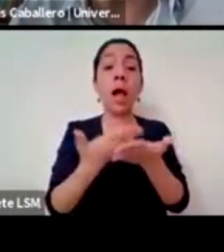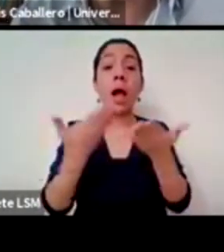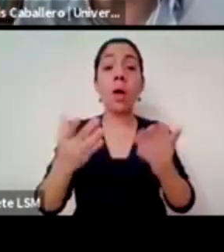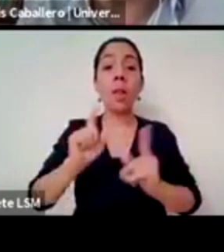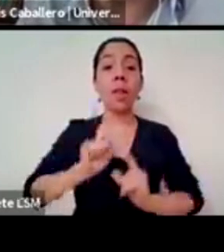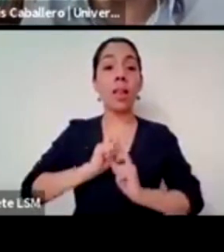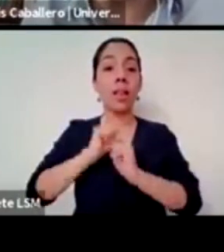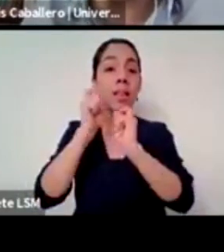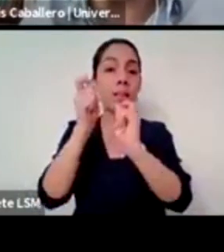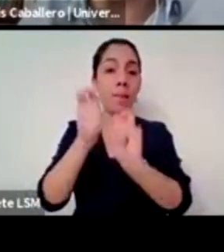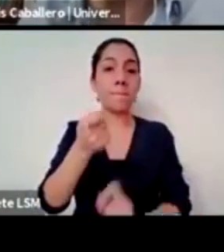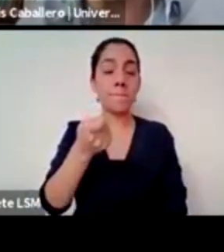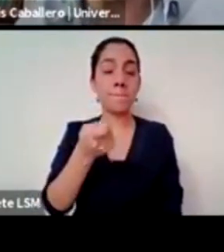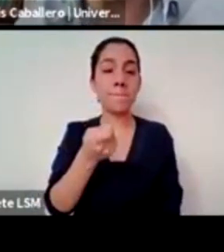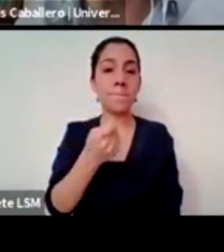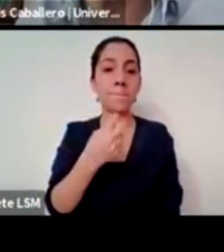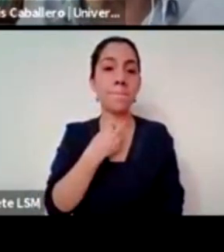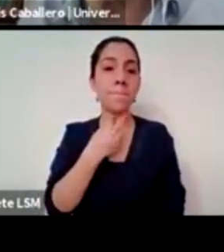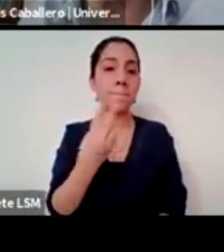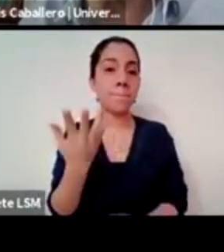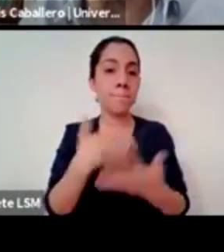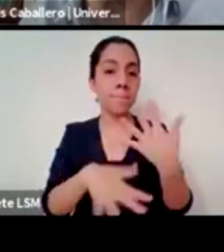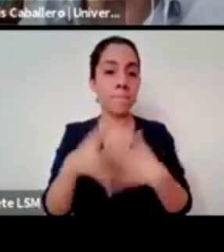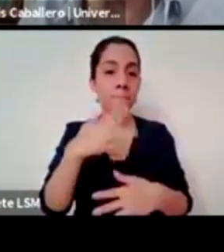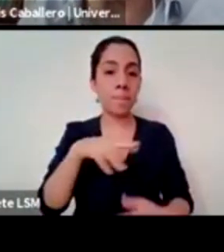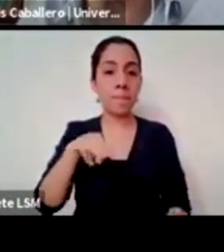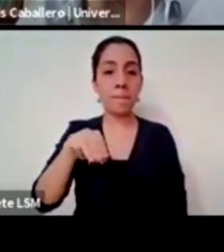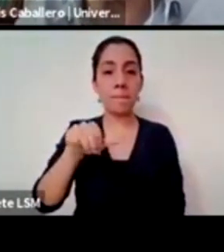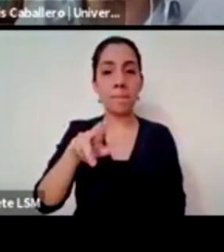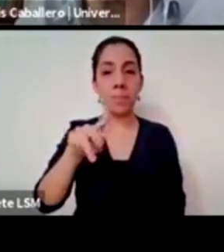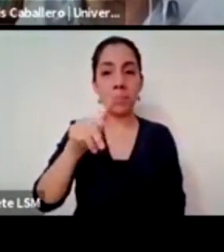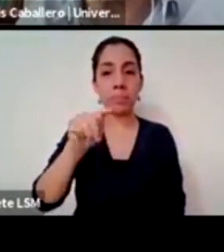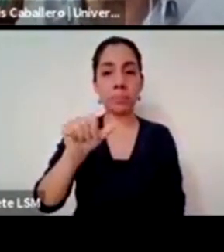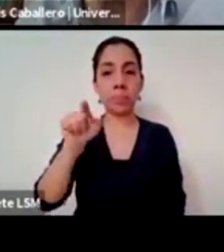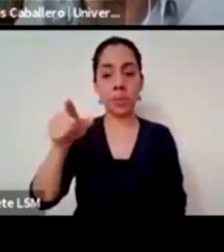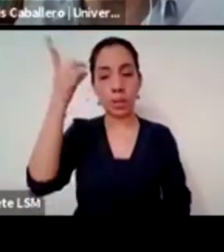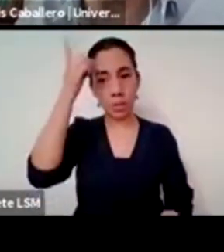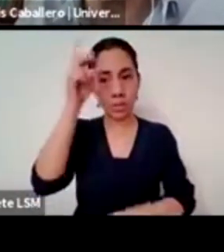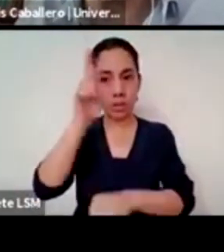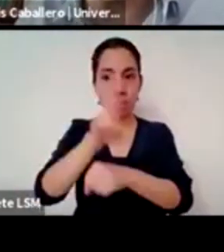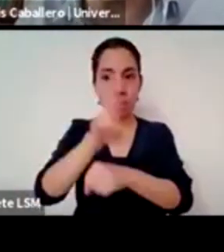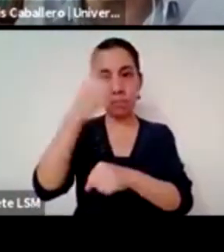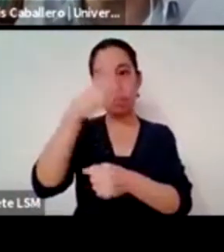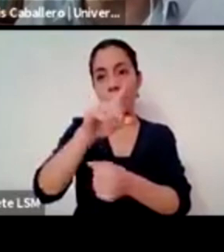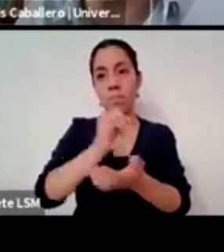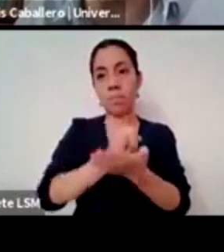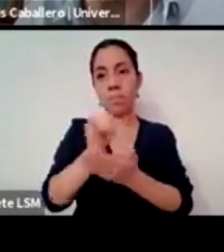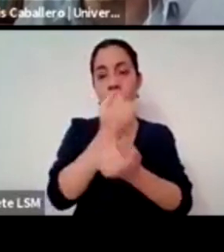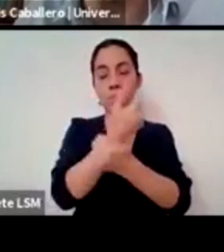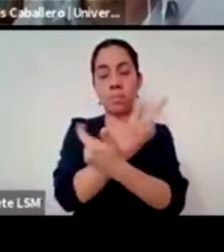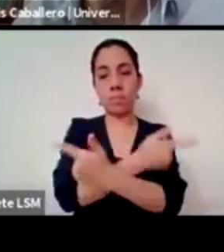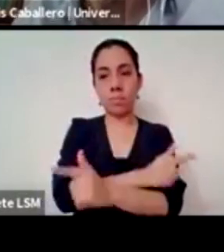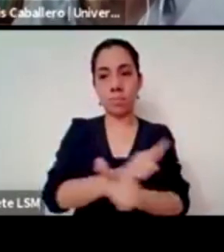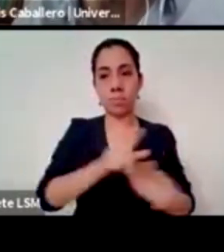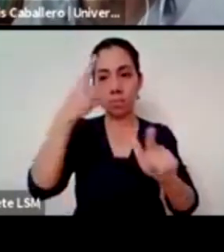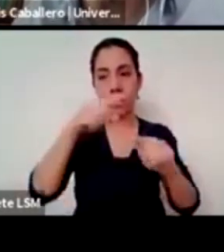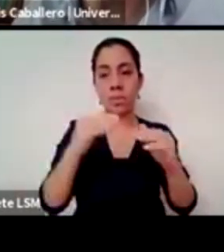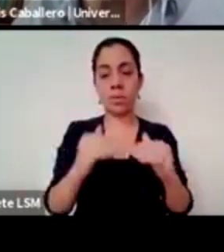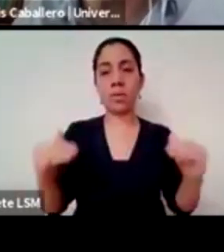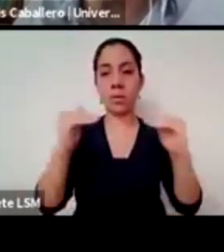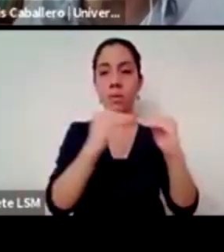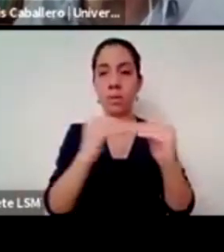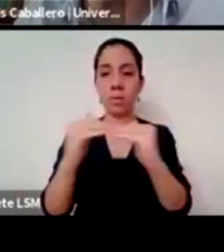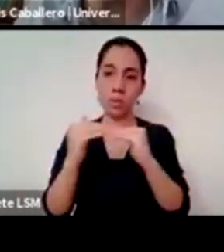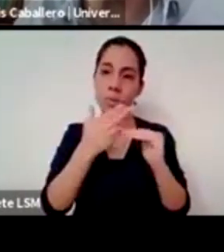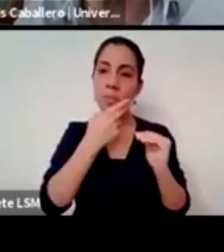ella es la directora general de autonomía y empoderamiento para la igualdad sustantiva en el